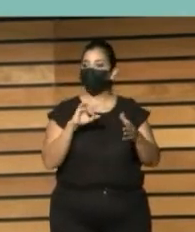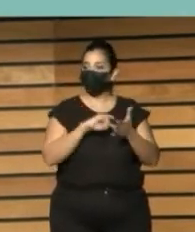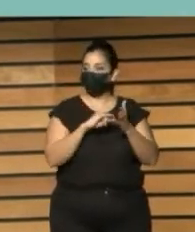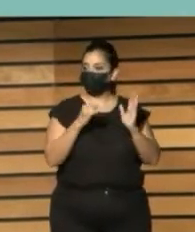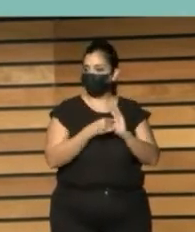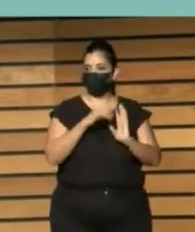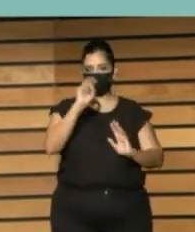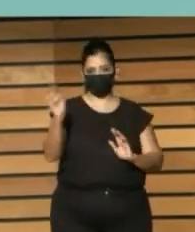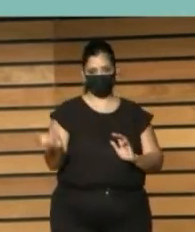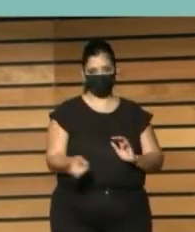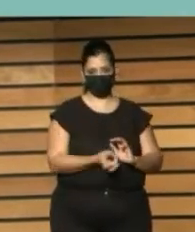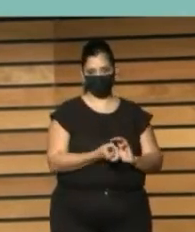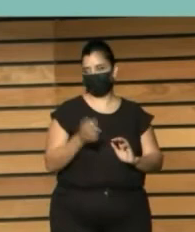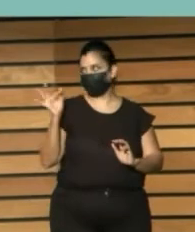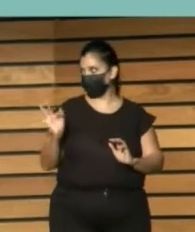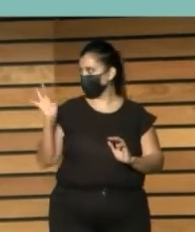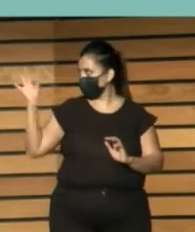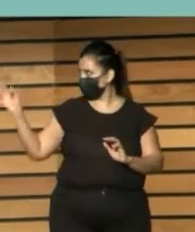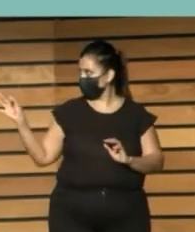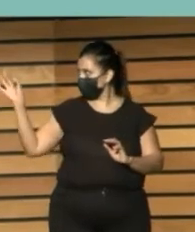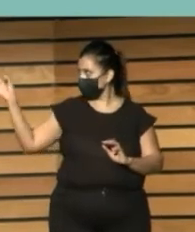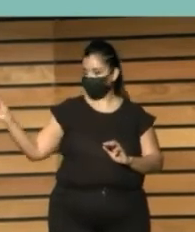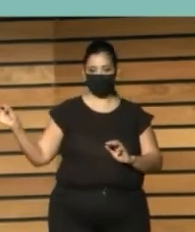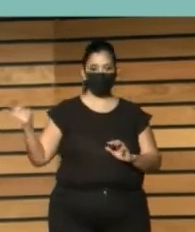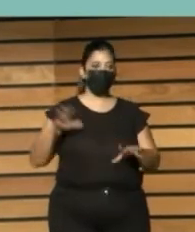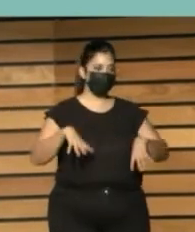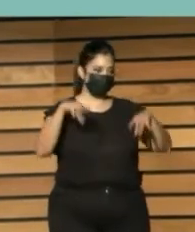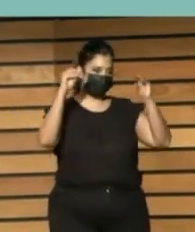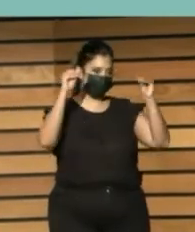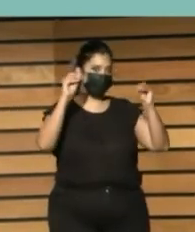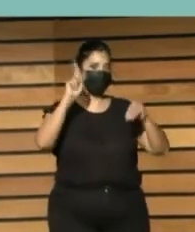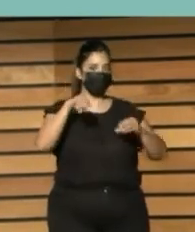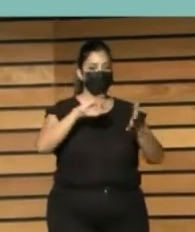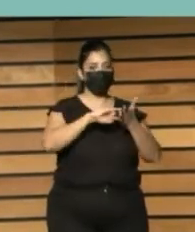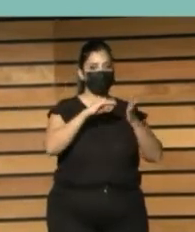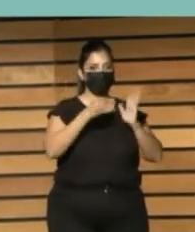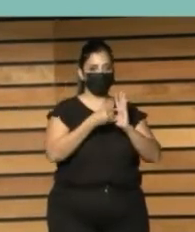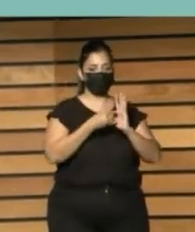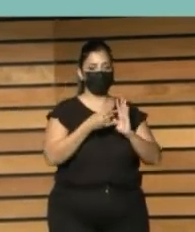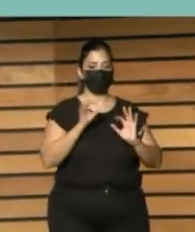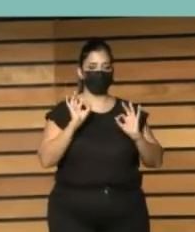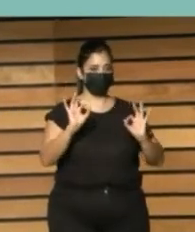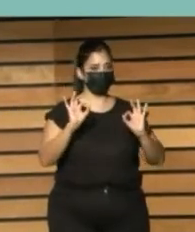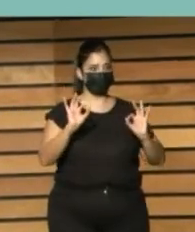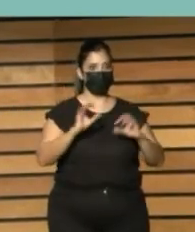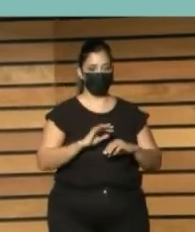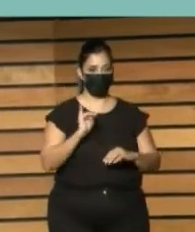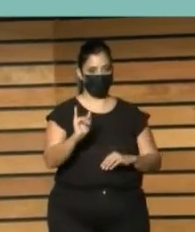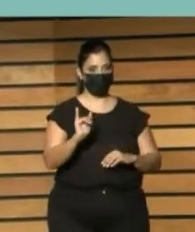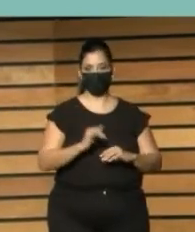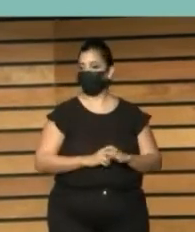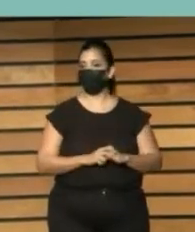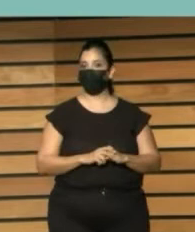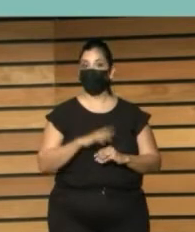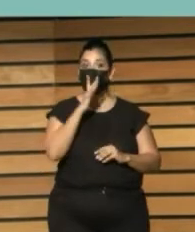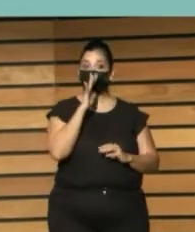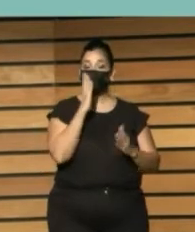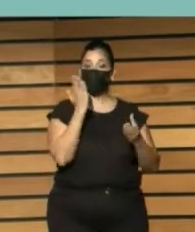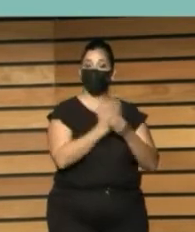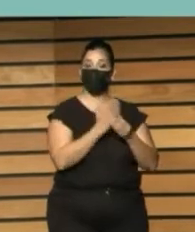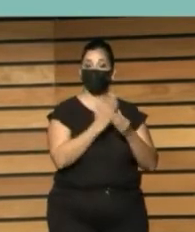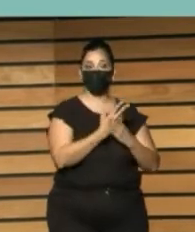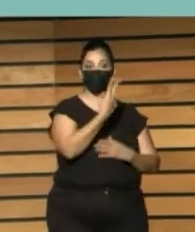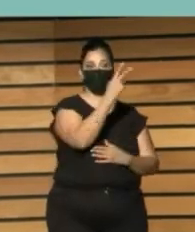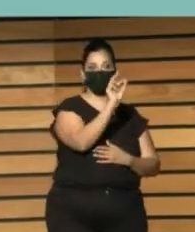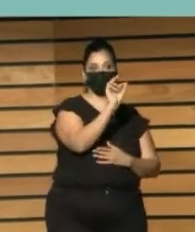con Musol y con la biblioteca de Arucas en el grupo de bibliotecas y agenda 2030 hemos manejado